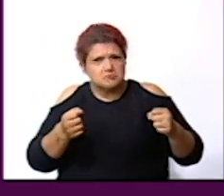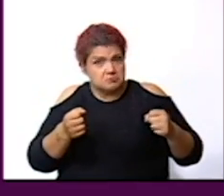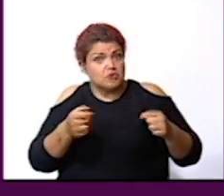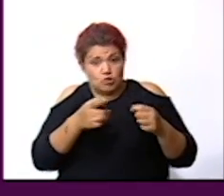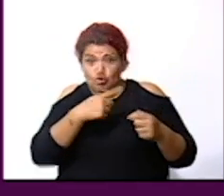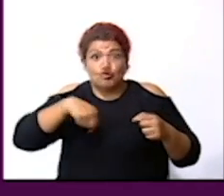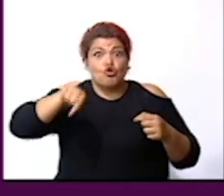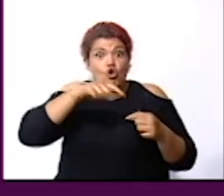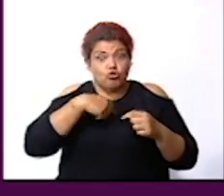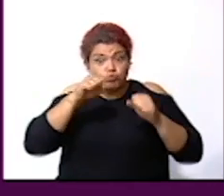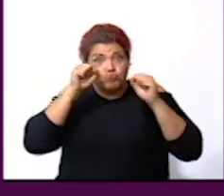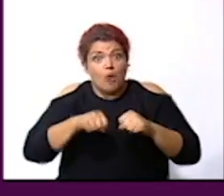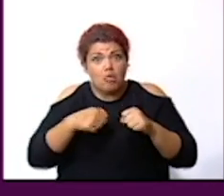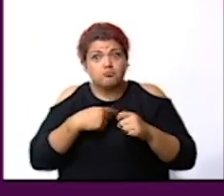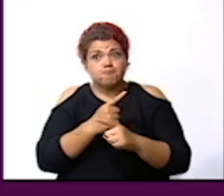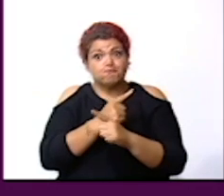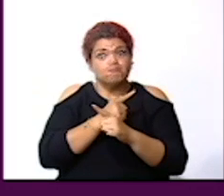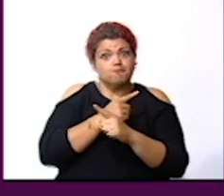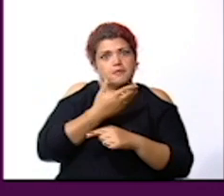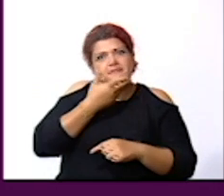juntos prevenimos mejor